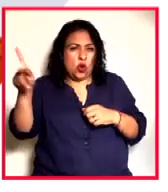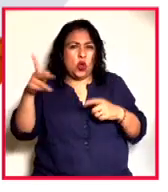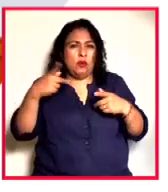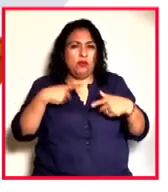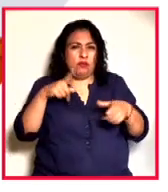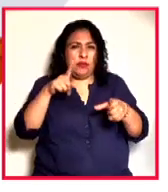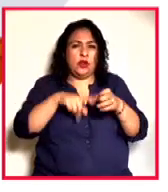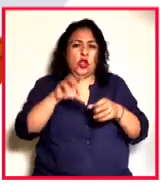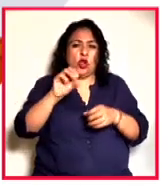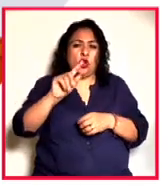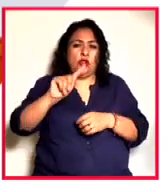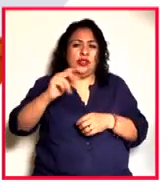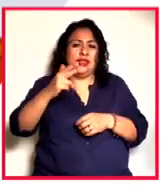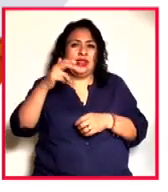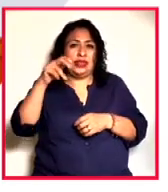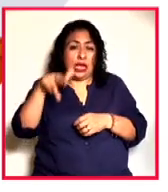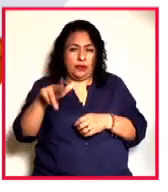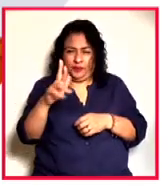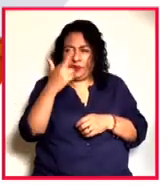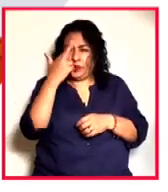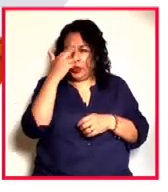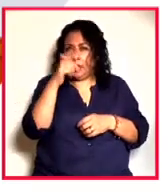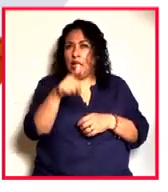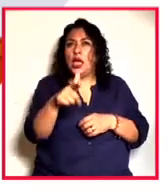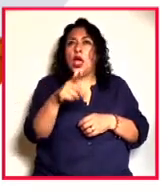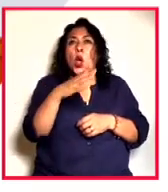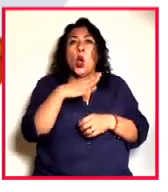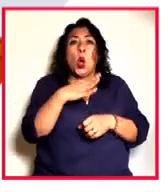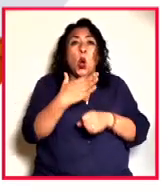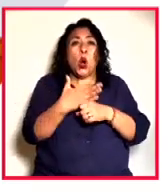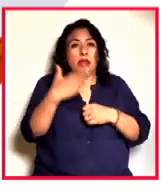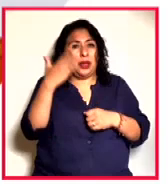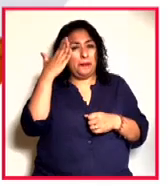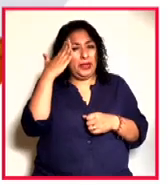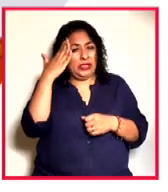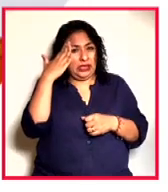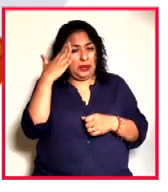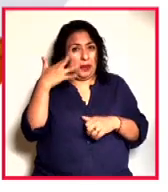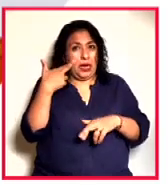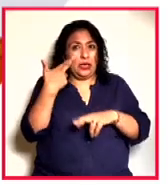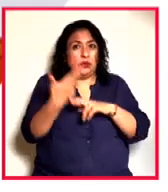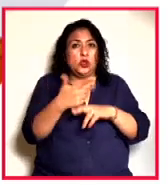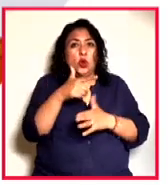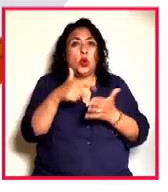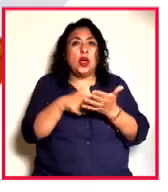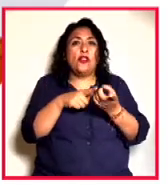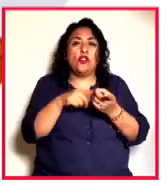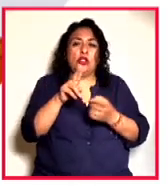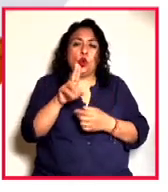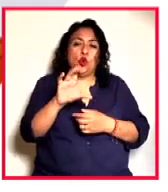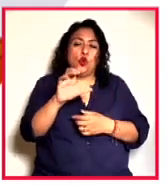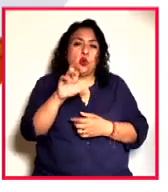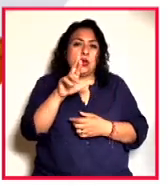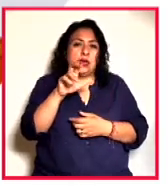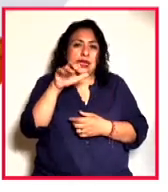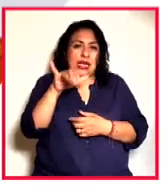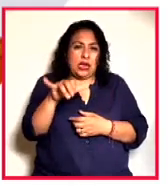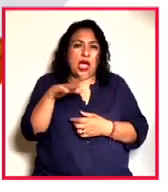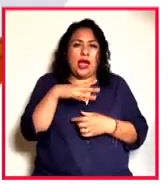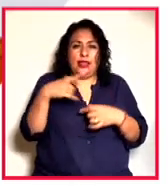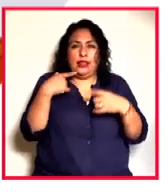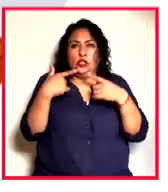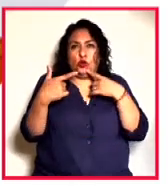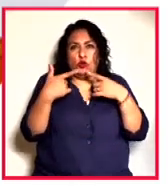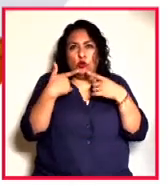OTAN OTAN recuerden que está teniendo un papel protagónico en Ucrania justamente una de las discusiones